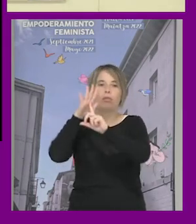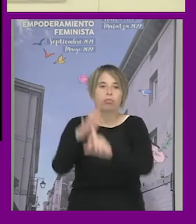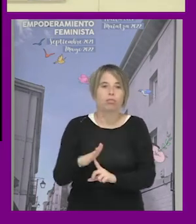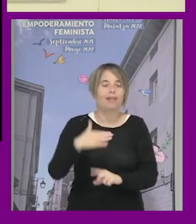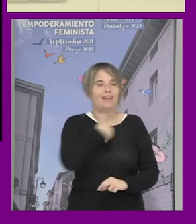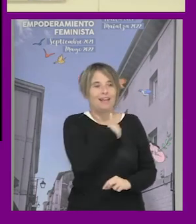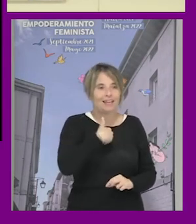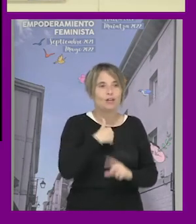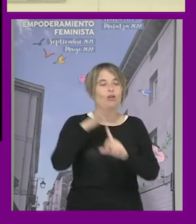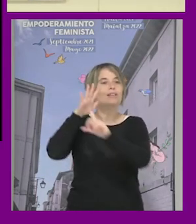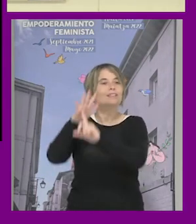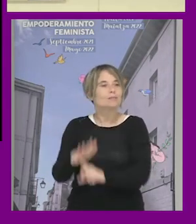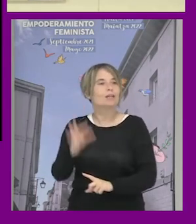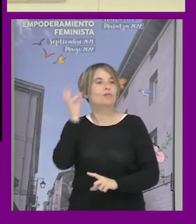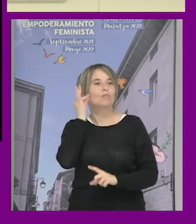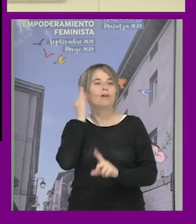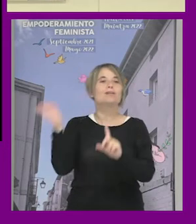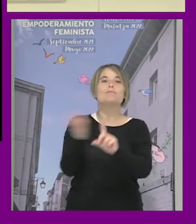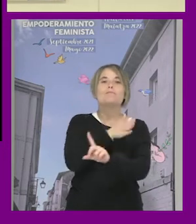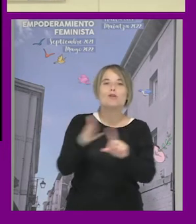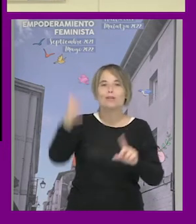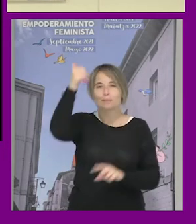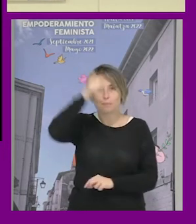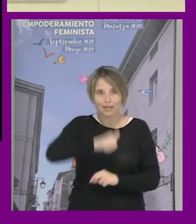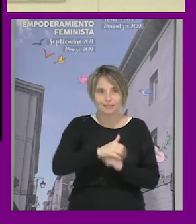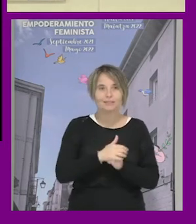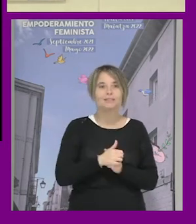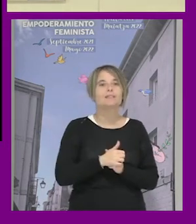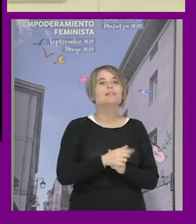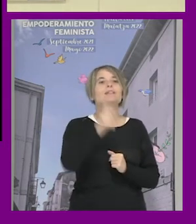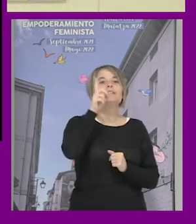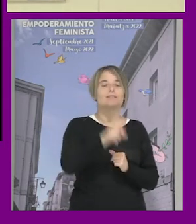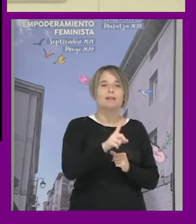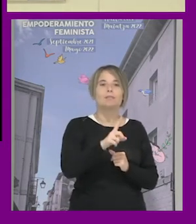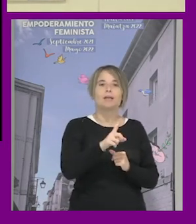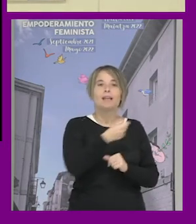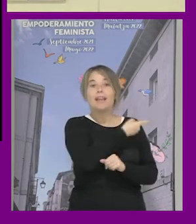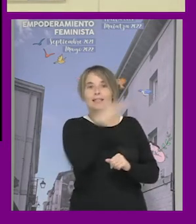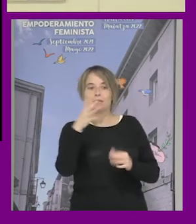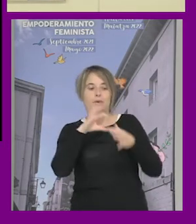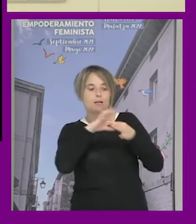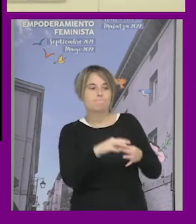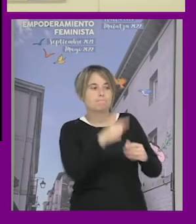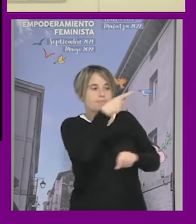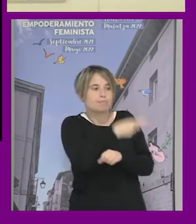género discriminaciones a las mujeres la violencia machista pero por otro lado estructura también las demás el tema de que